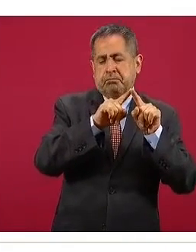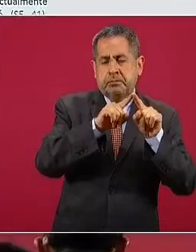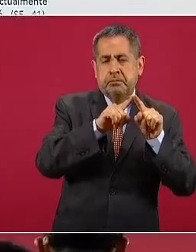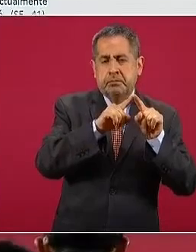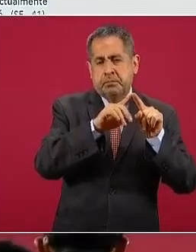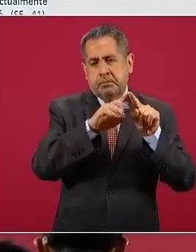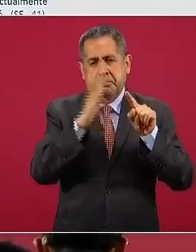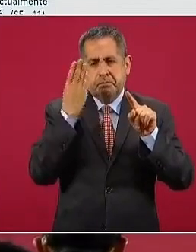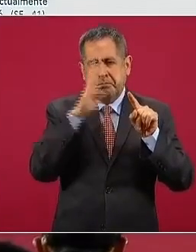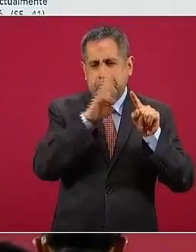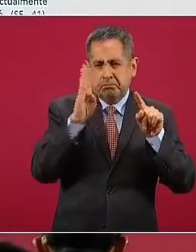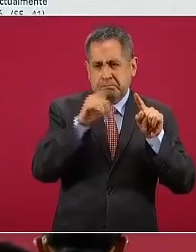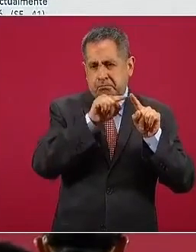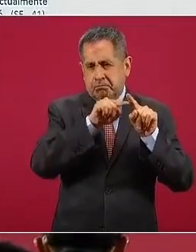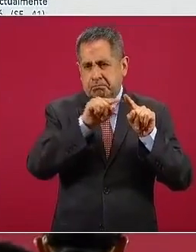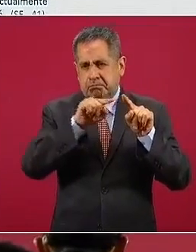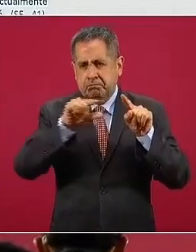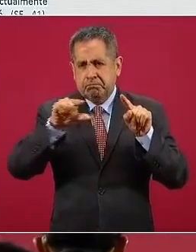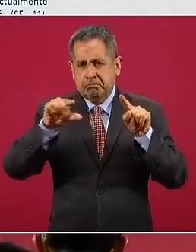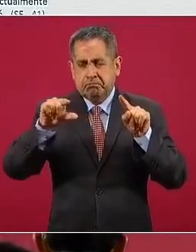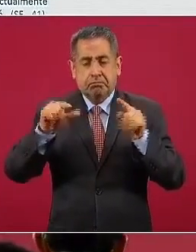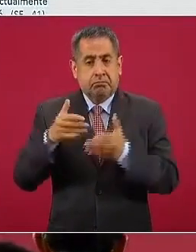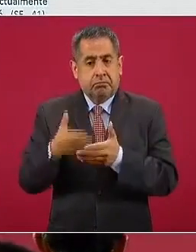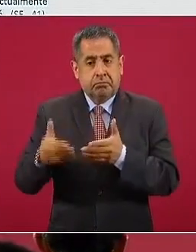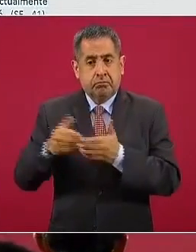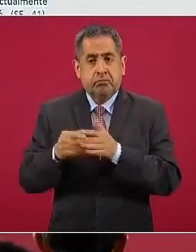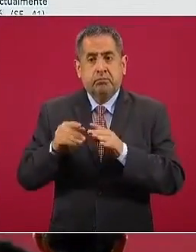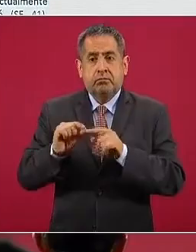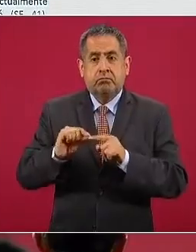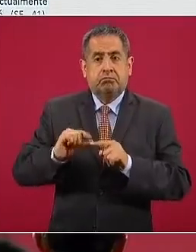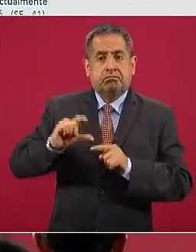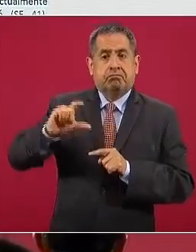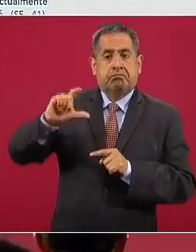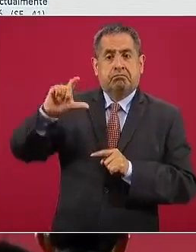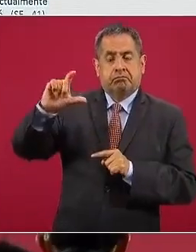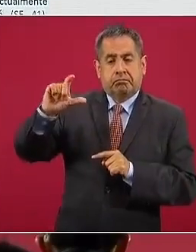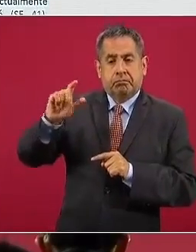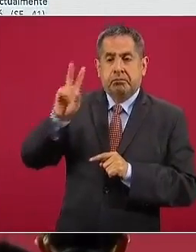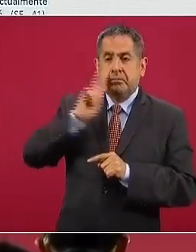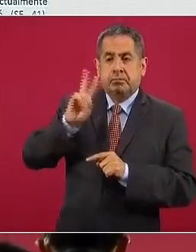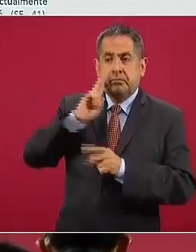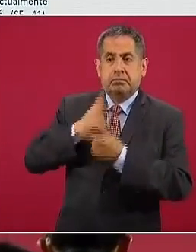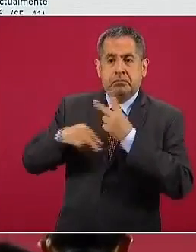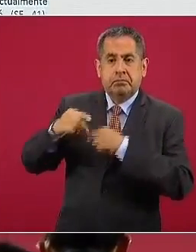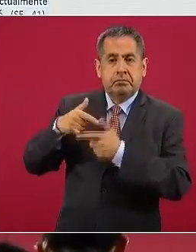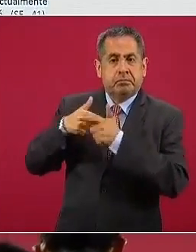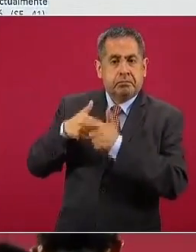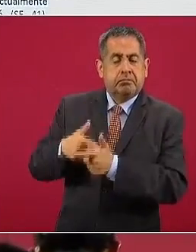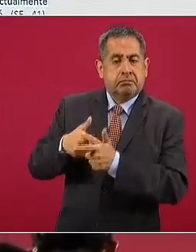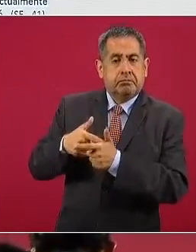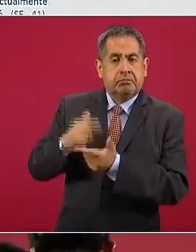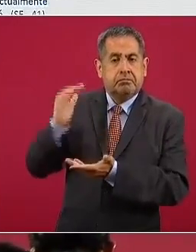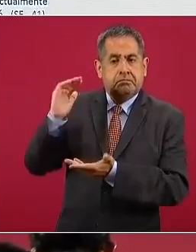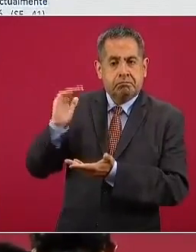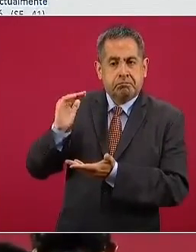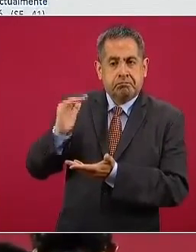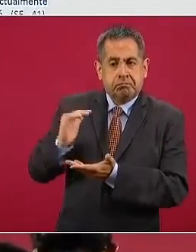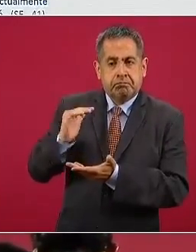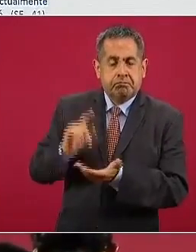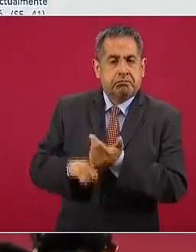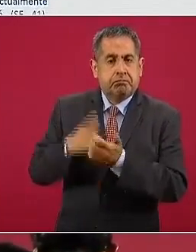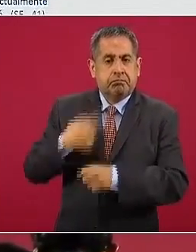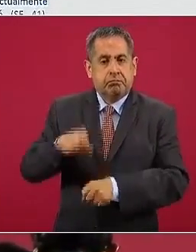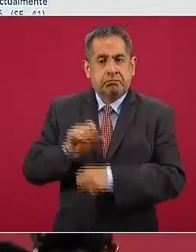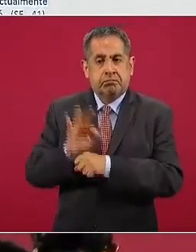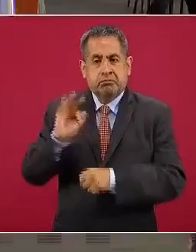subidas y bajadas y posteriormente tienen, en este caso, ascenso y vamos a ver si se sostiene esta tendencia de descenso desde la